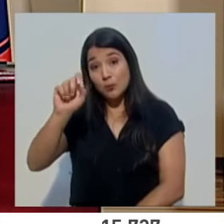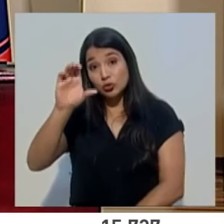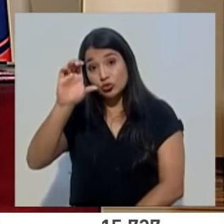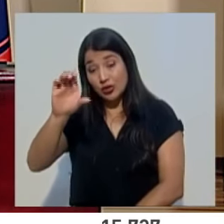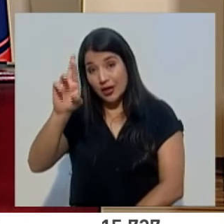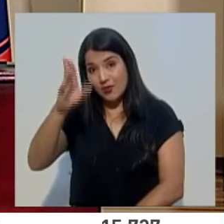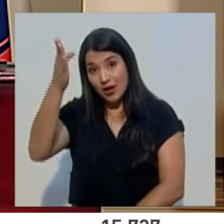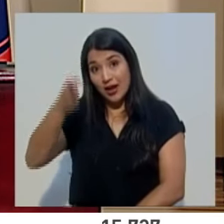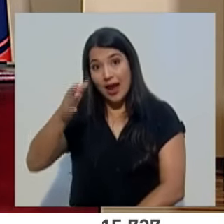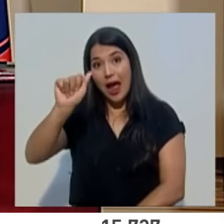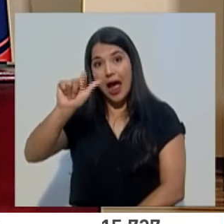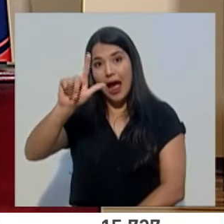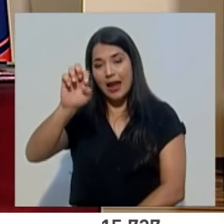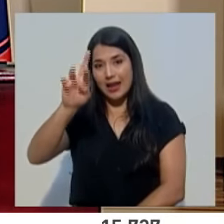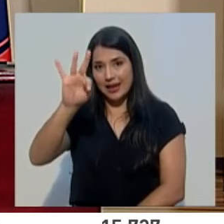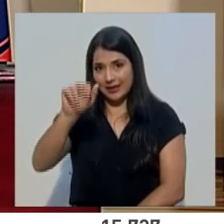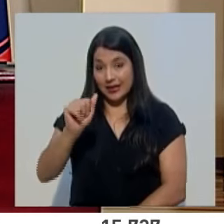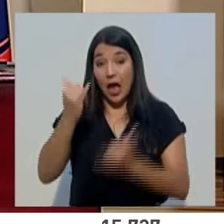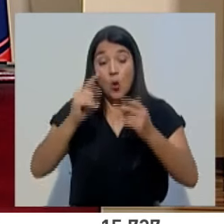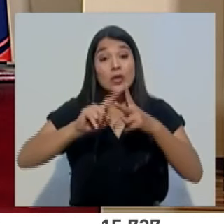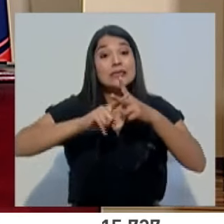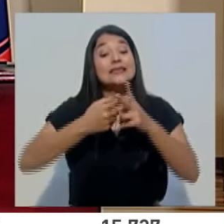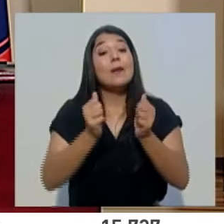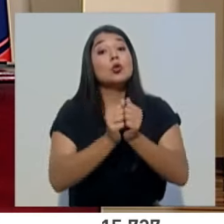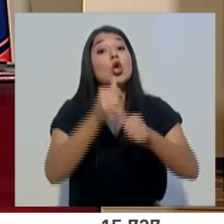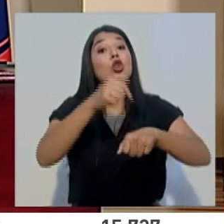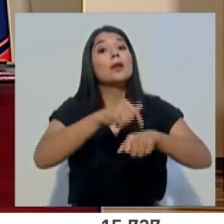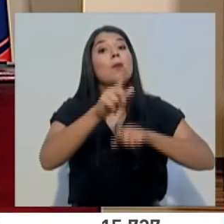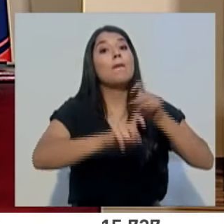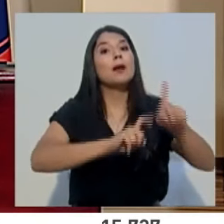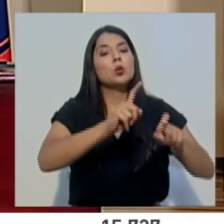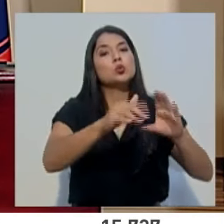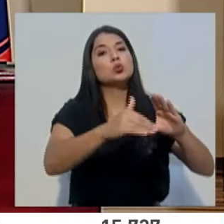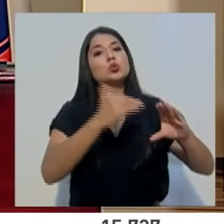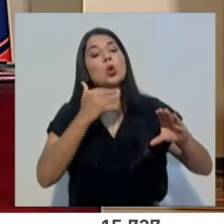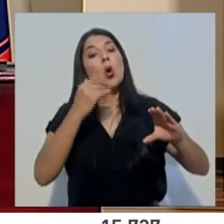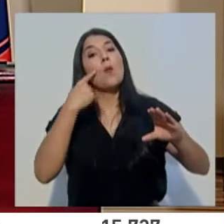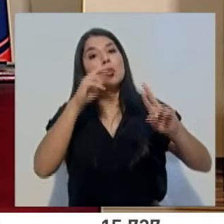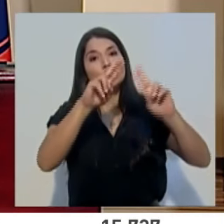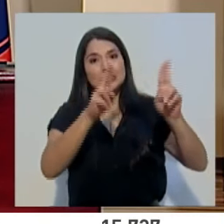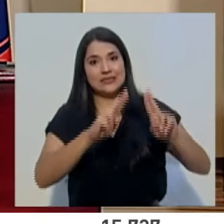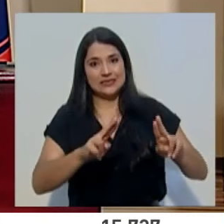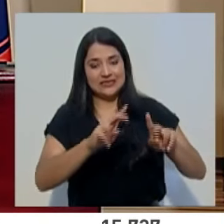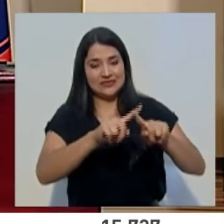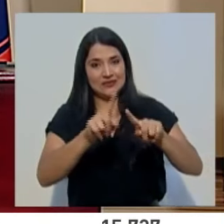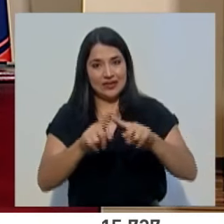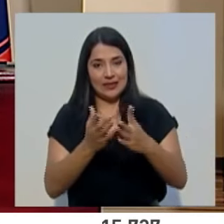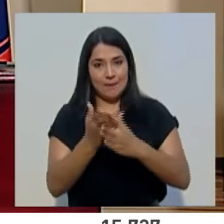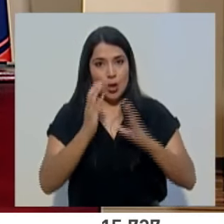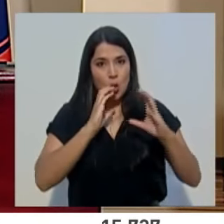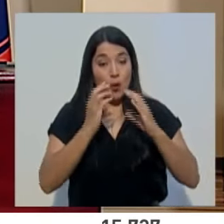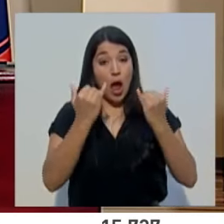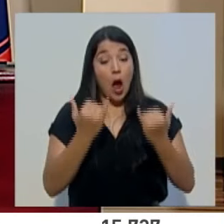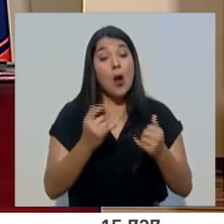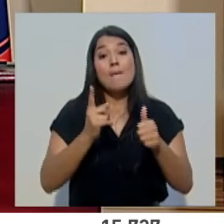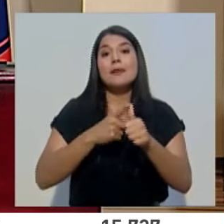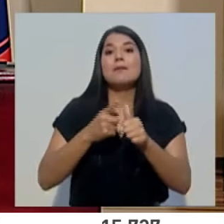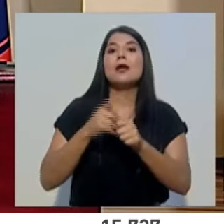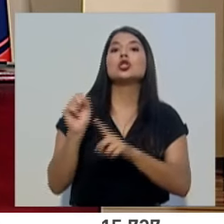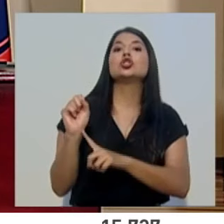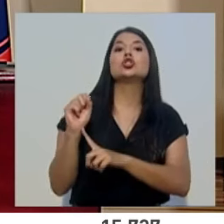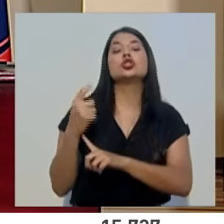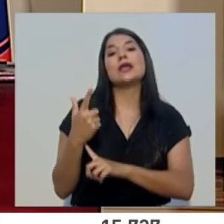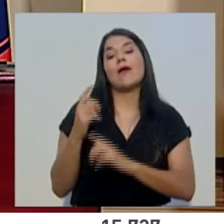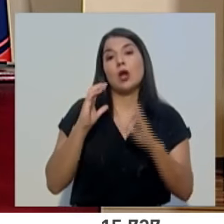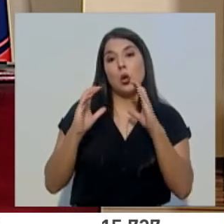periodo de consultas que nos envían los medios de comunicación de manera remota. La primera consulta la realiza el medio digital Sociable Comunicaciones